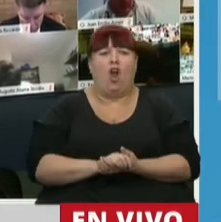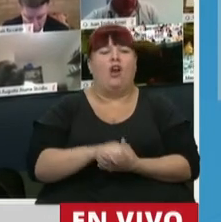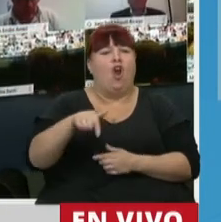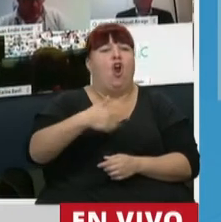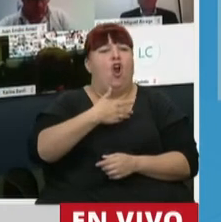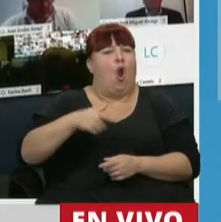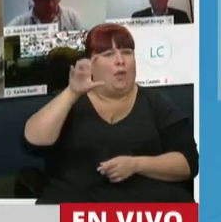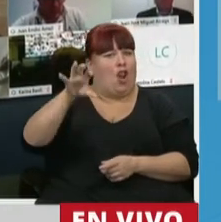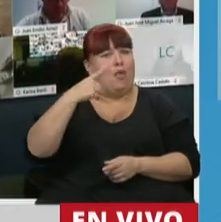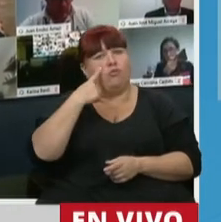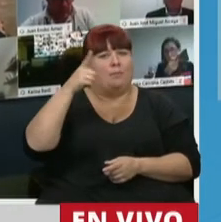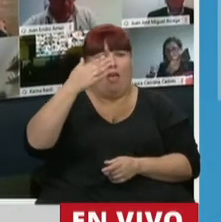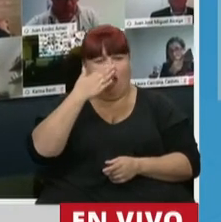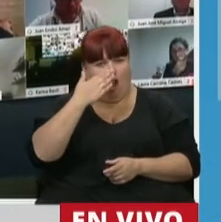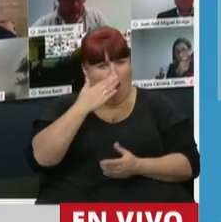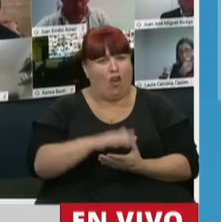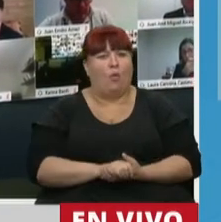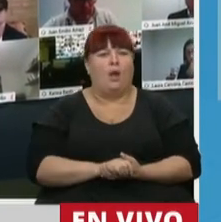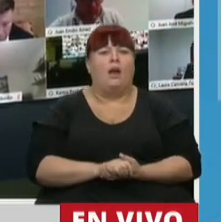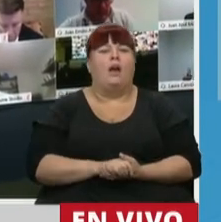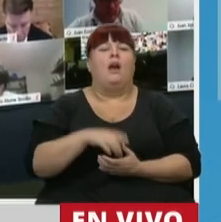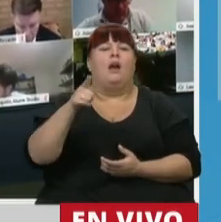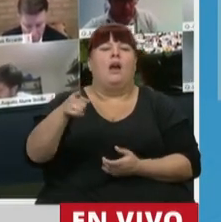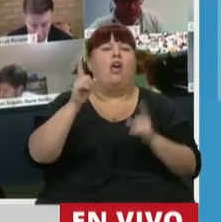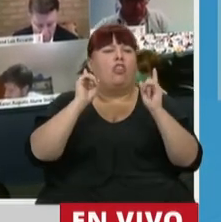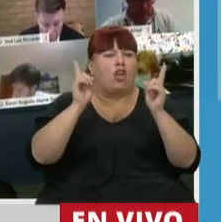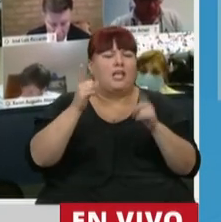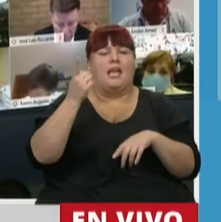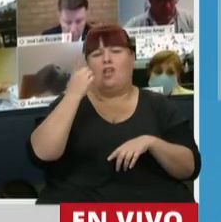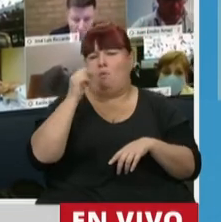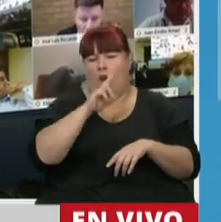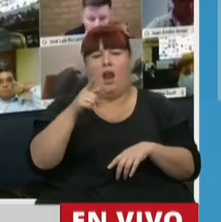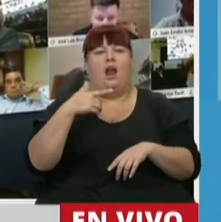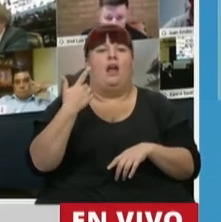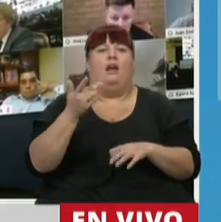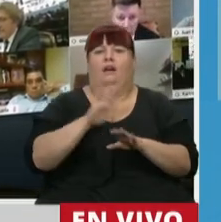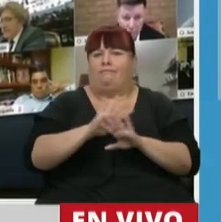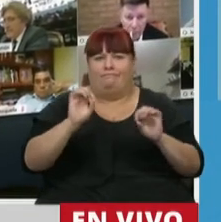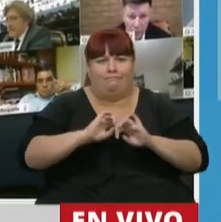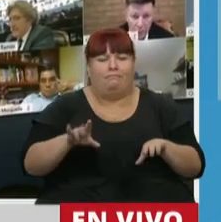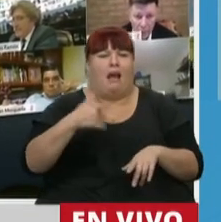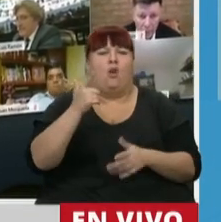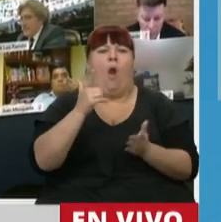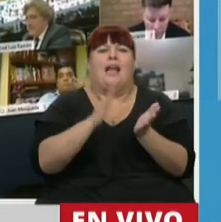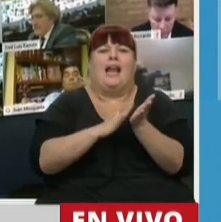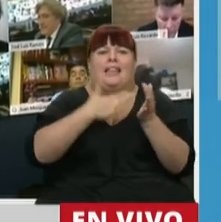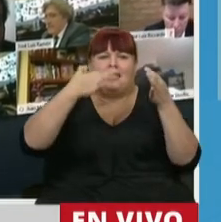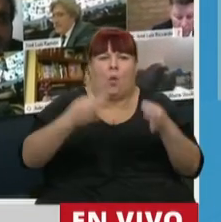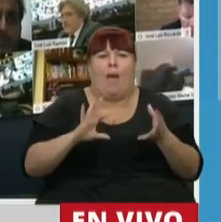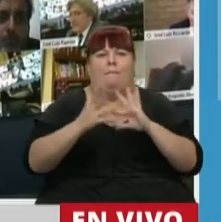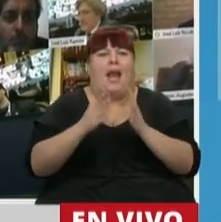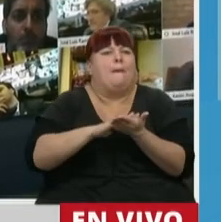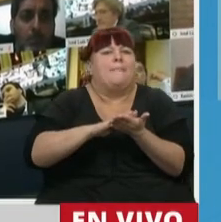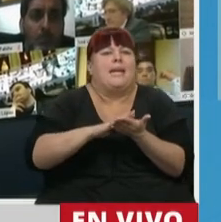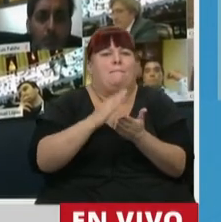hoy gobiernan en la municipalidad de Córdoba, tiene a los docentes bajo asedio sin garantizarles las condiciones